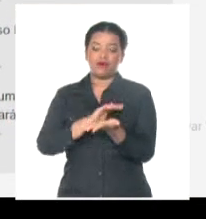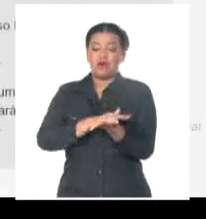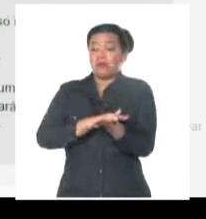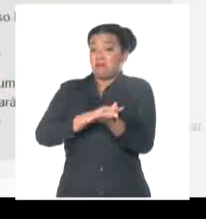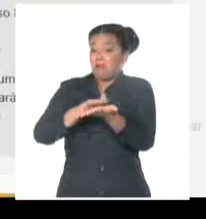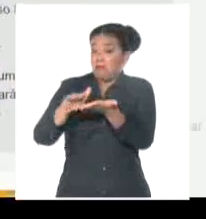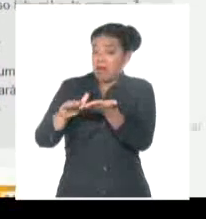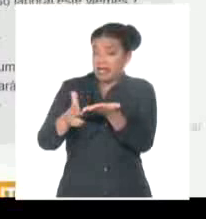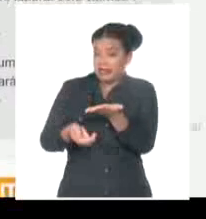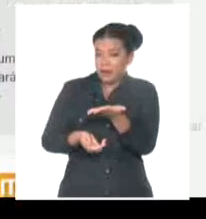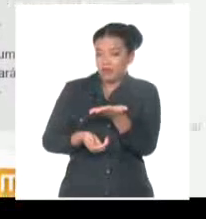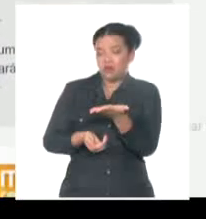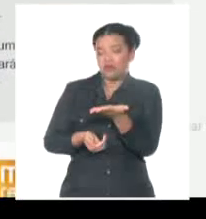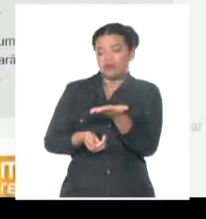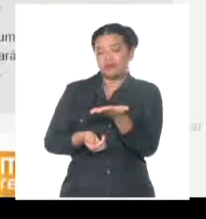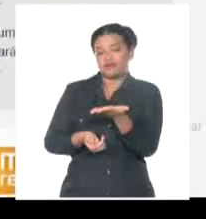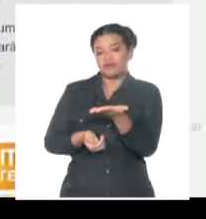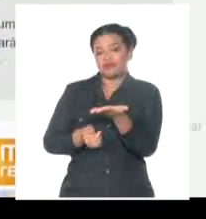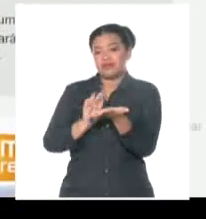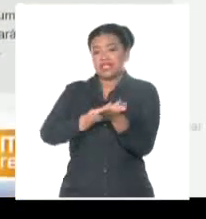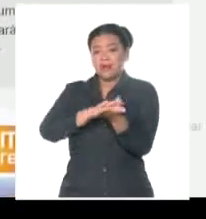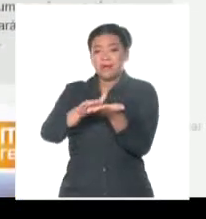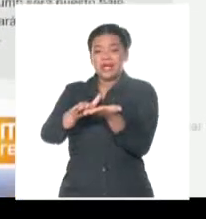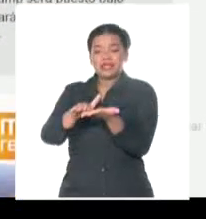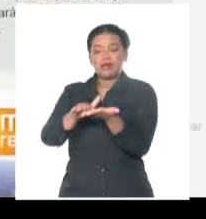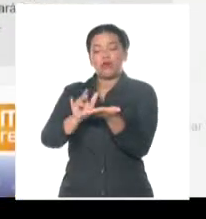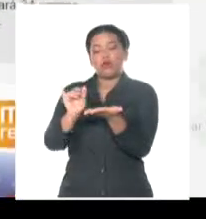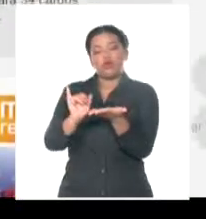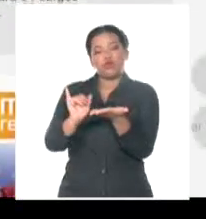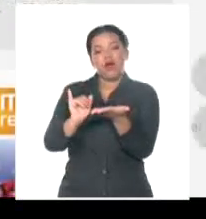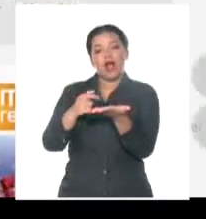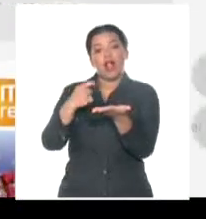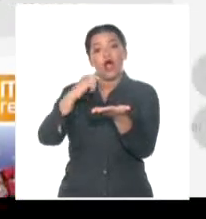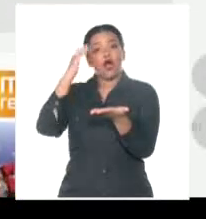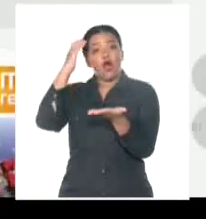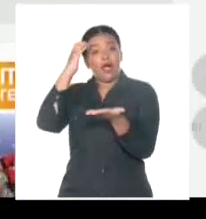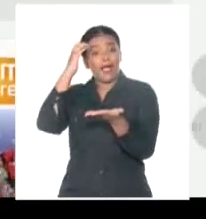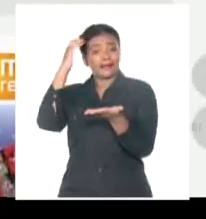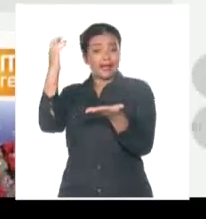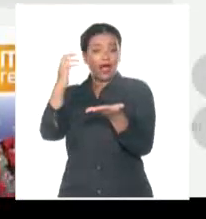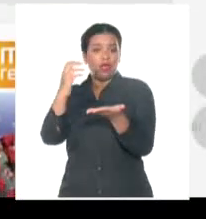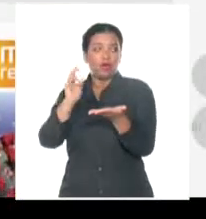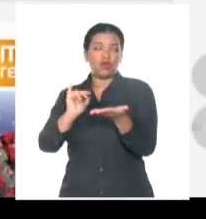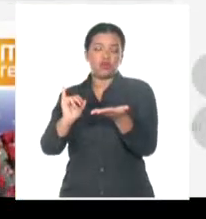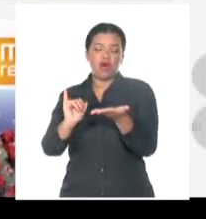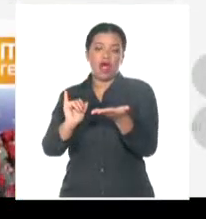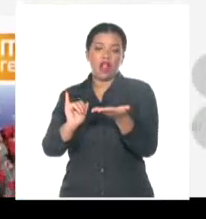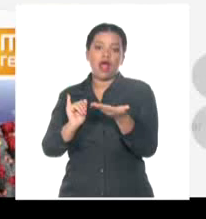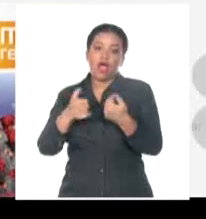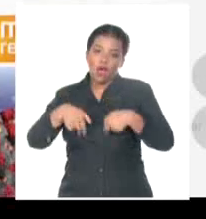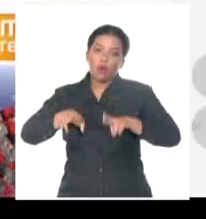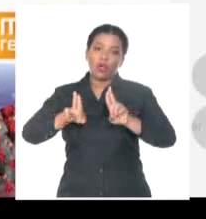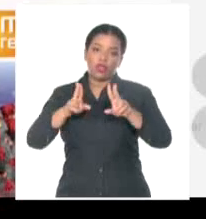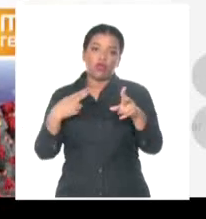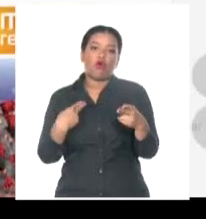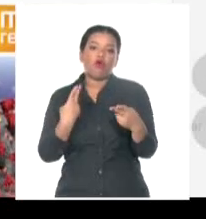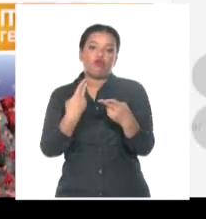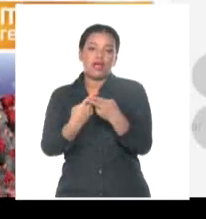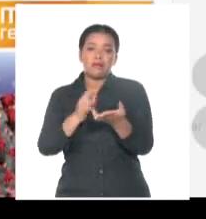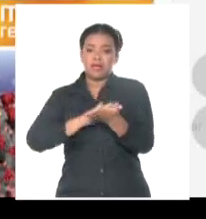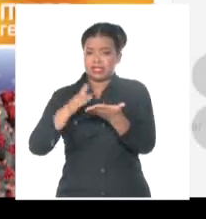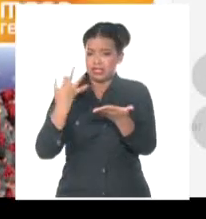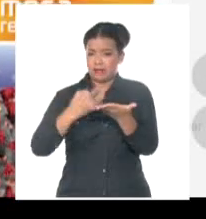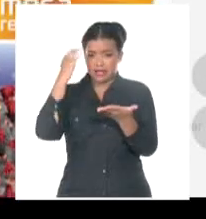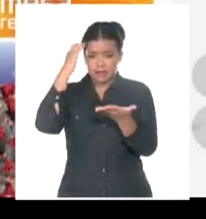soberana, ¿qué cosa es? La garantía soberana es un acto de confianza del Estado con el acreedor. No en todos los préstamos el